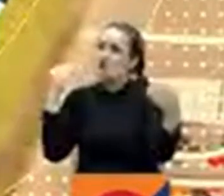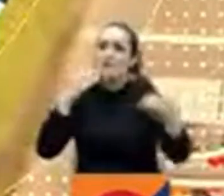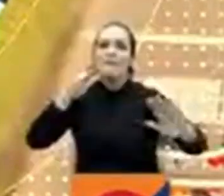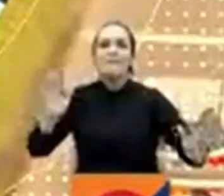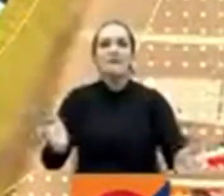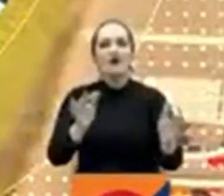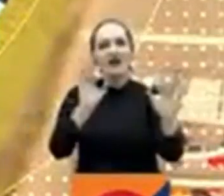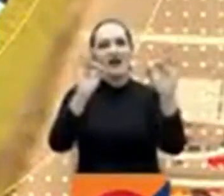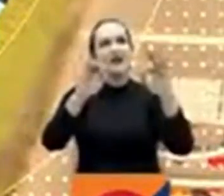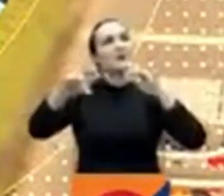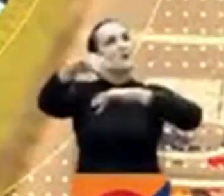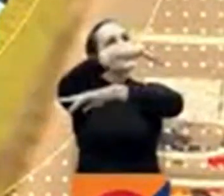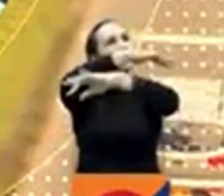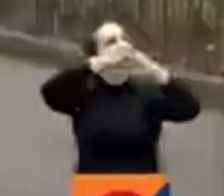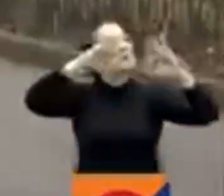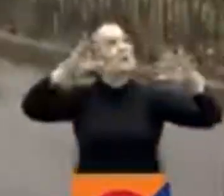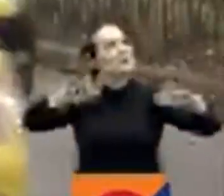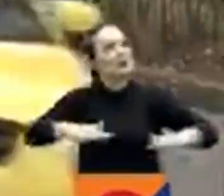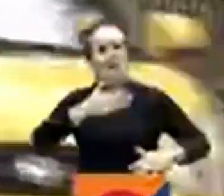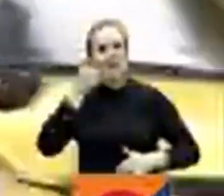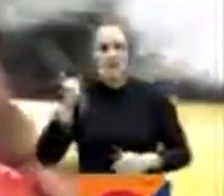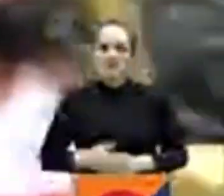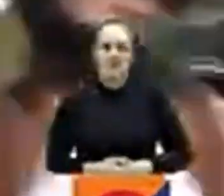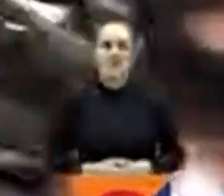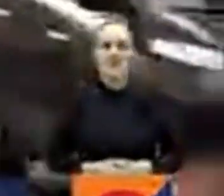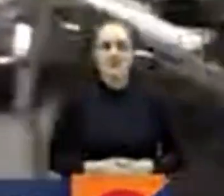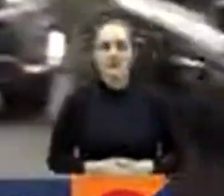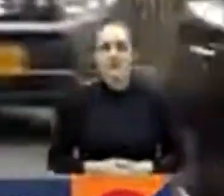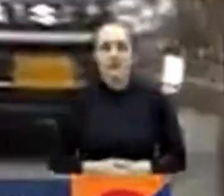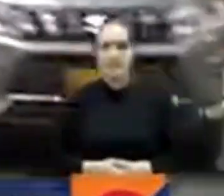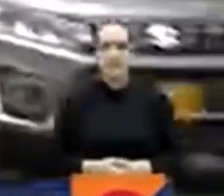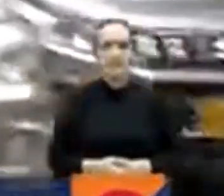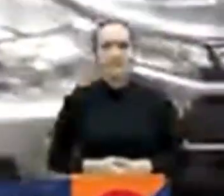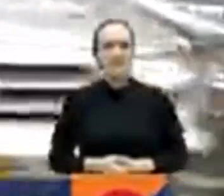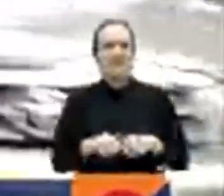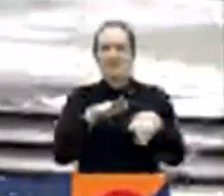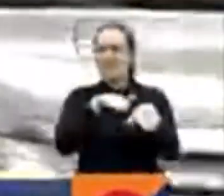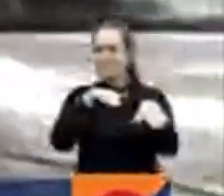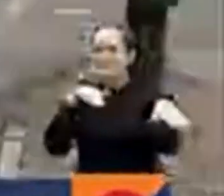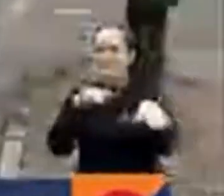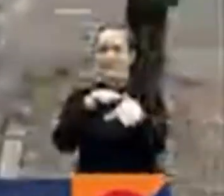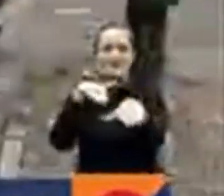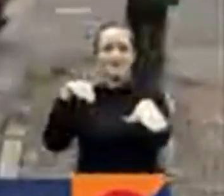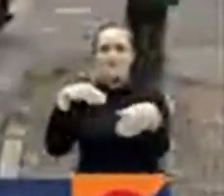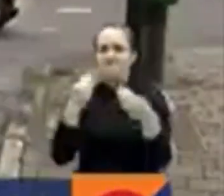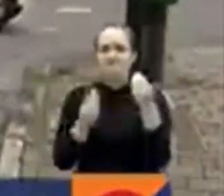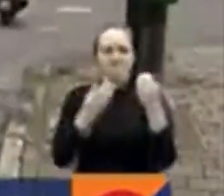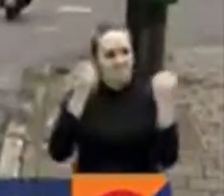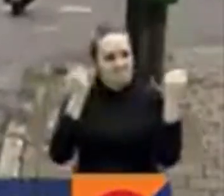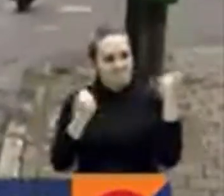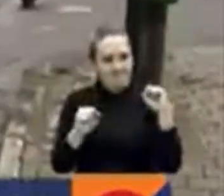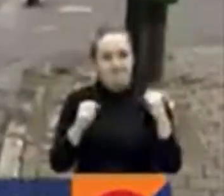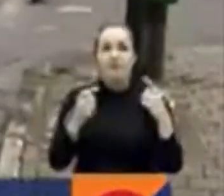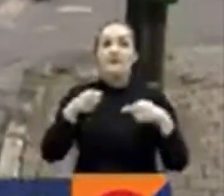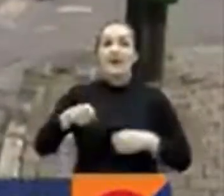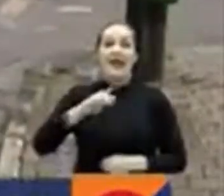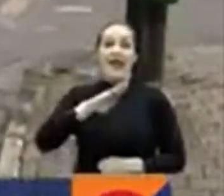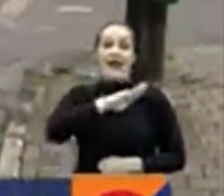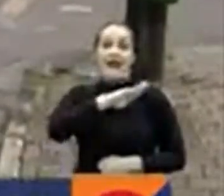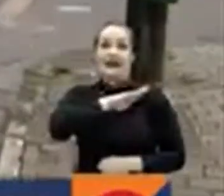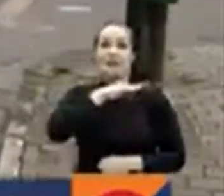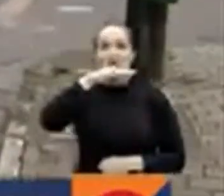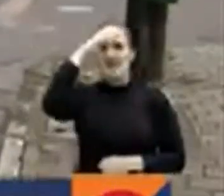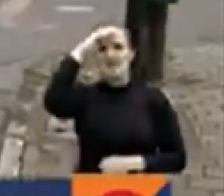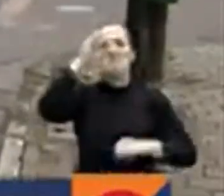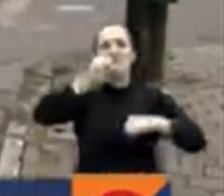la calidad del aire. Para tratar de reducir la alta congestión vehicular el alcalde anunció que podría ampliarse a tres